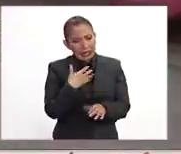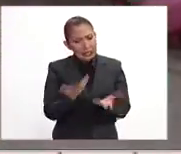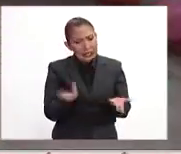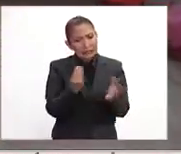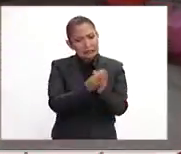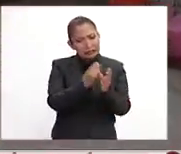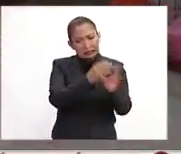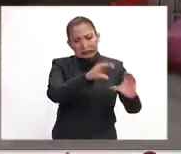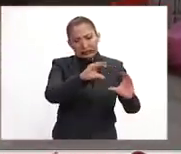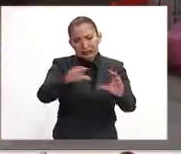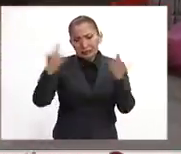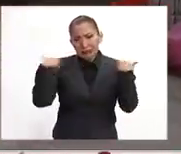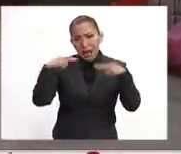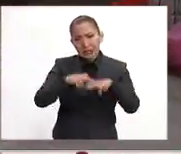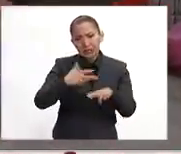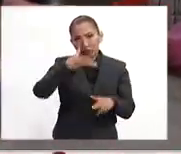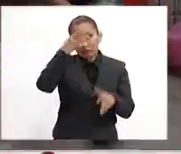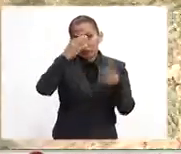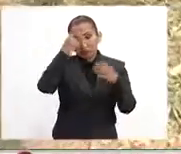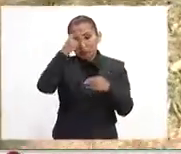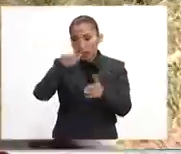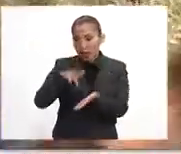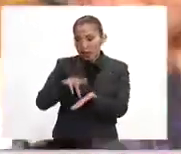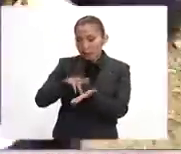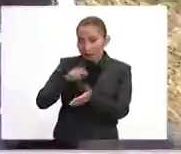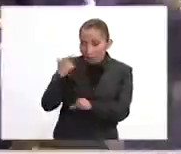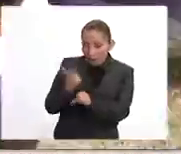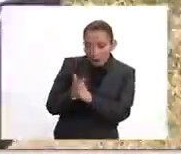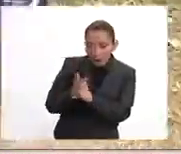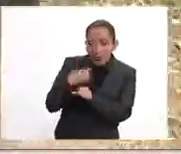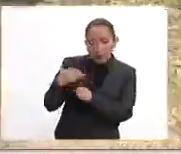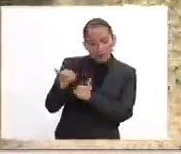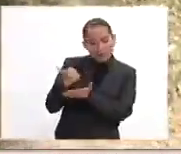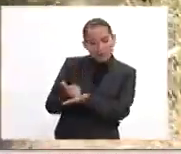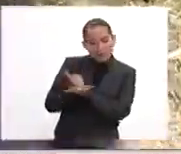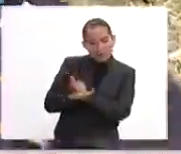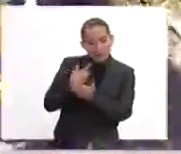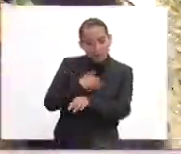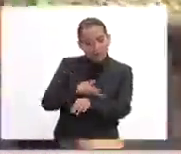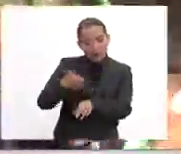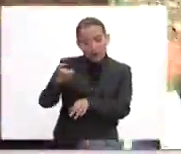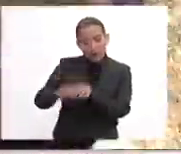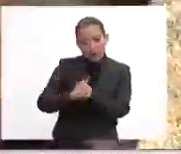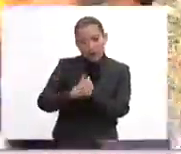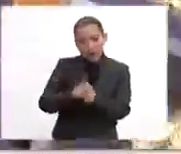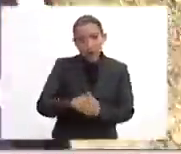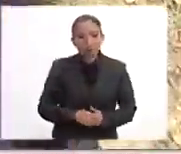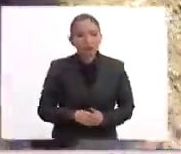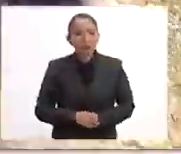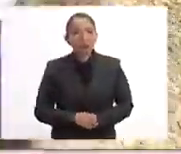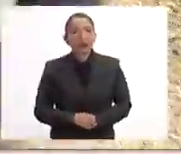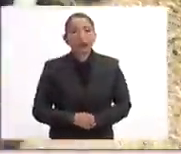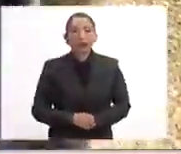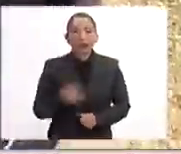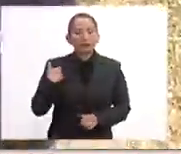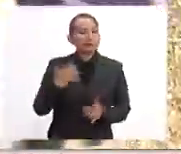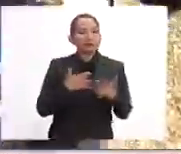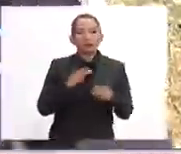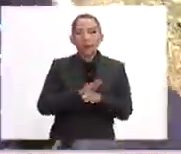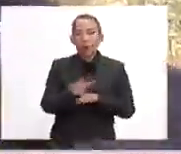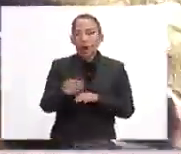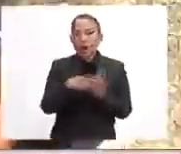capacitación que deben de recibir los profesores para apoyar en la detección y acompañar también a la familia en este proceso. Los síntomas